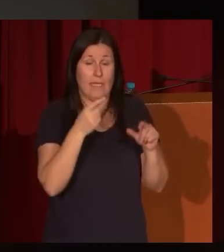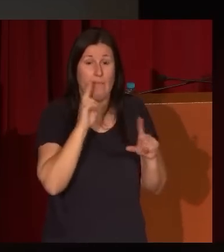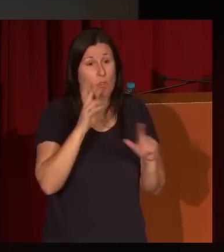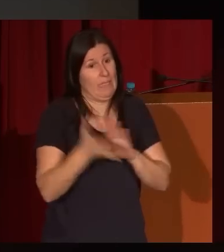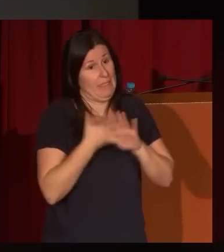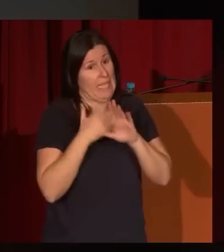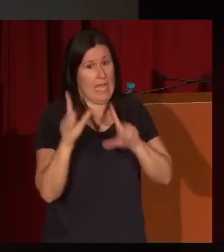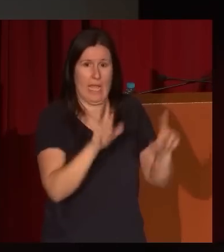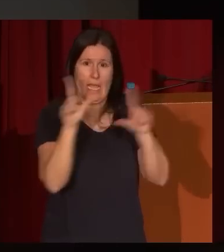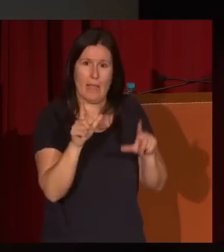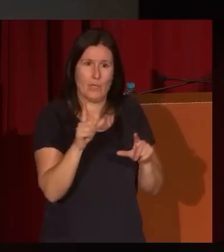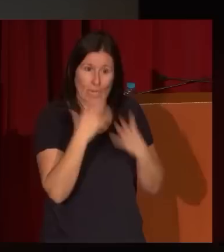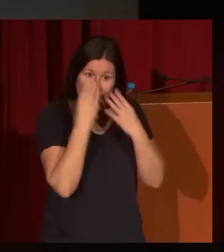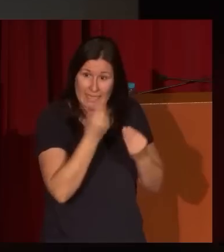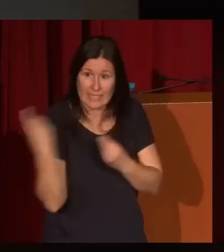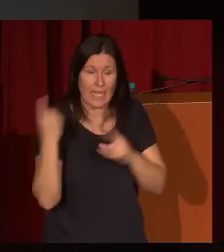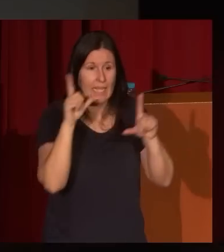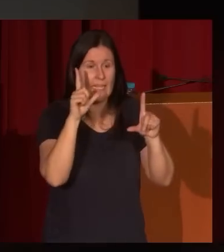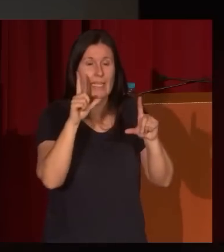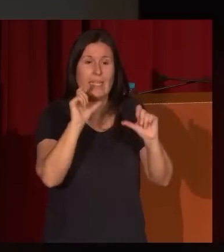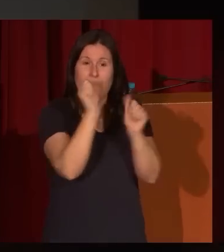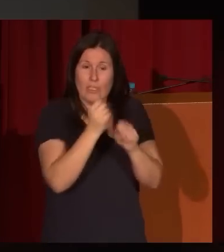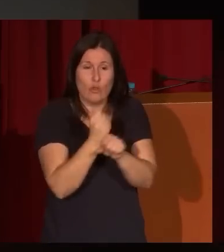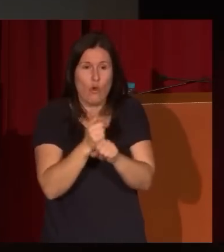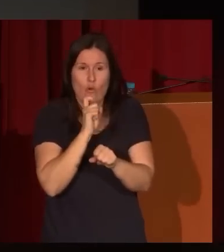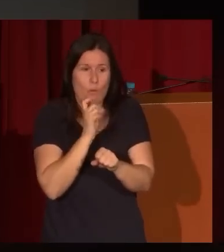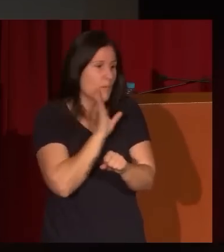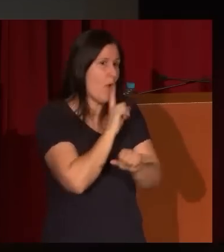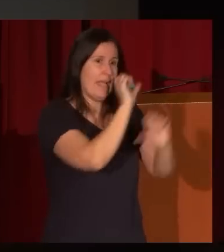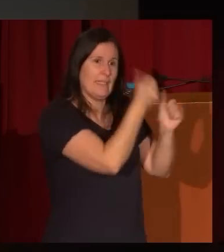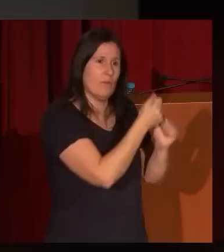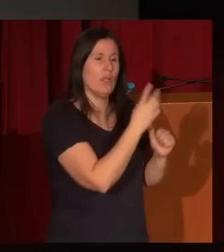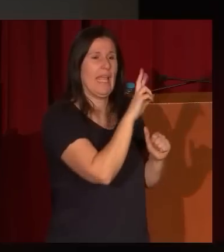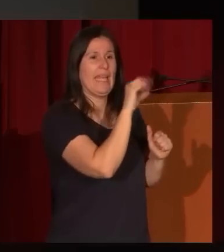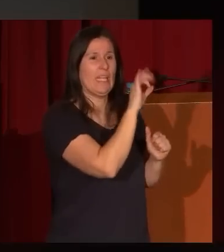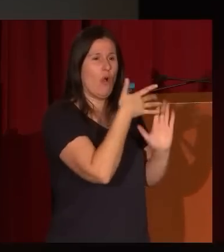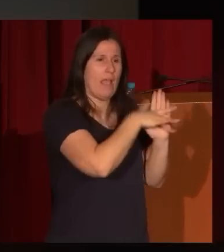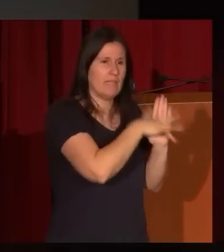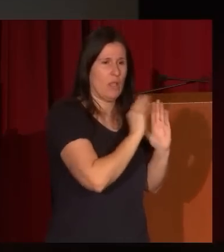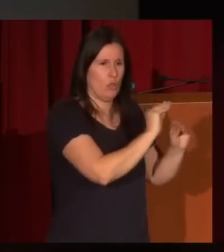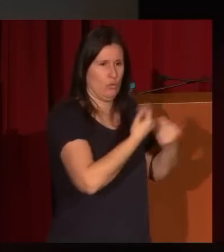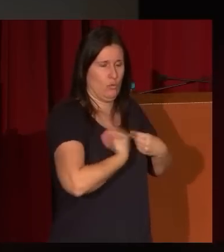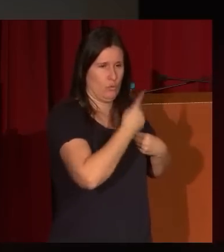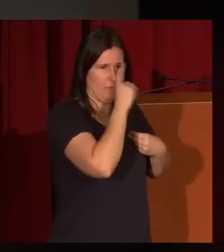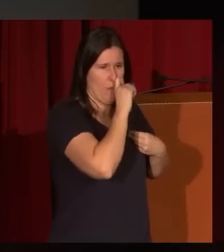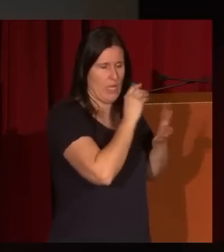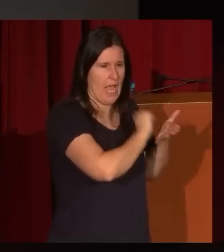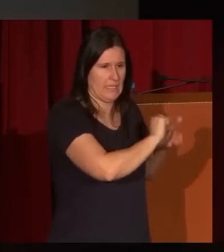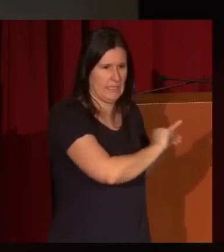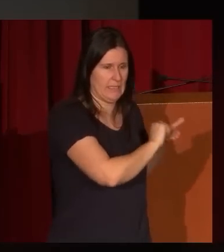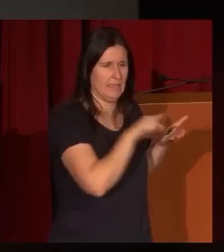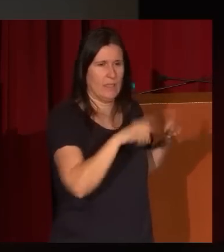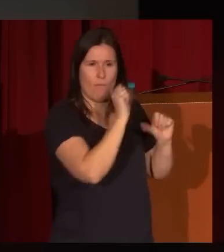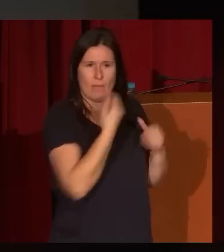deprisa pero que entiendan que está en hechas con ese modo que Martín Rico delata en sus memorias ¿no? aquí está lo más